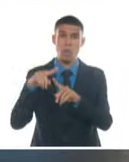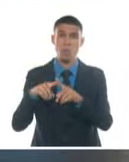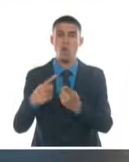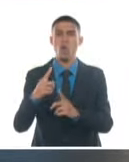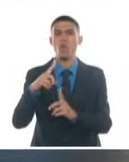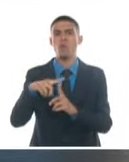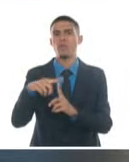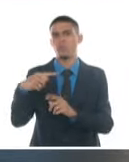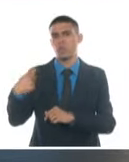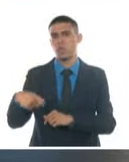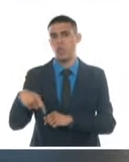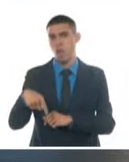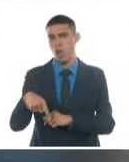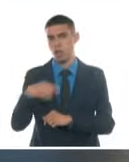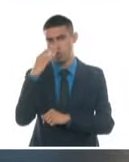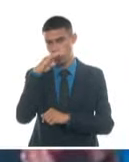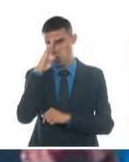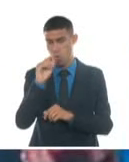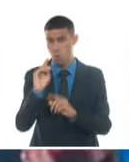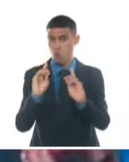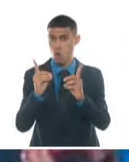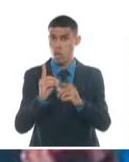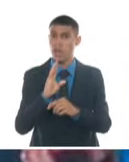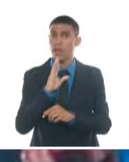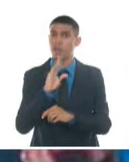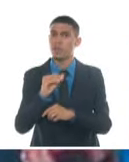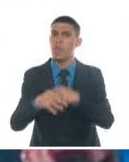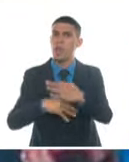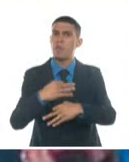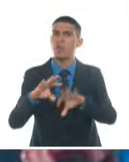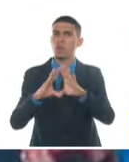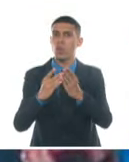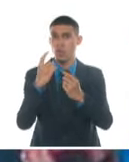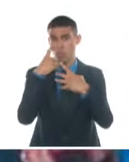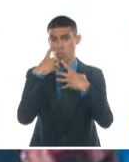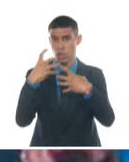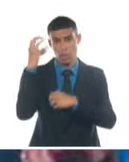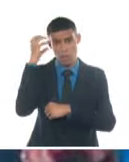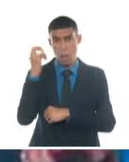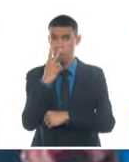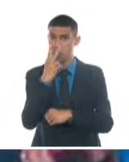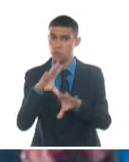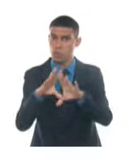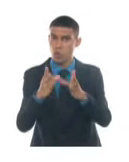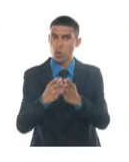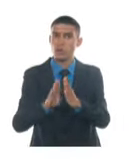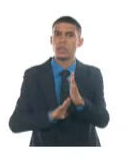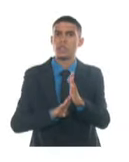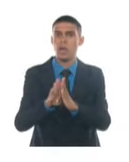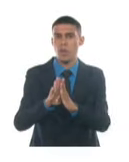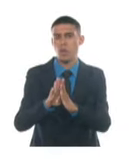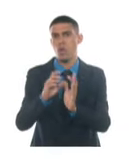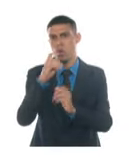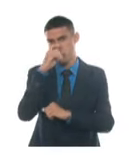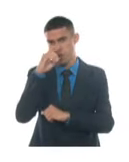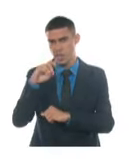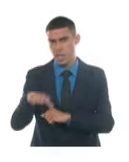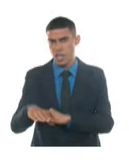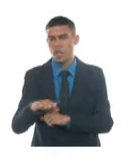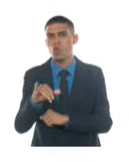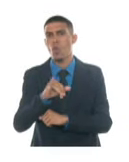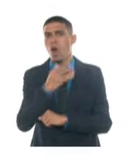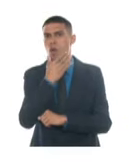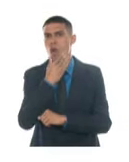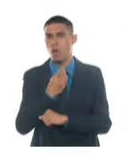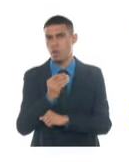Poder Estatal. Esta política responde a la importancia que el Estado cubano brinda al máximo desarrollo de niñas, niños, adolescentes y